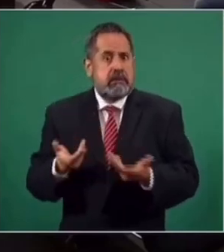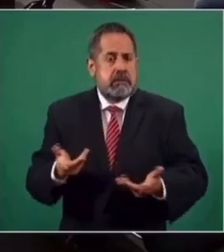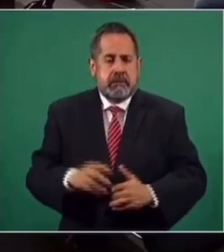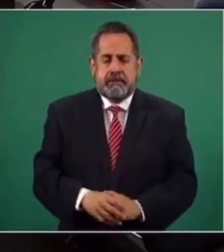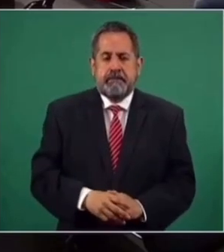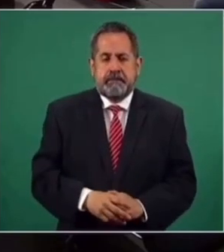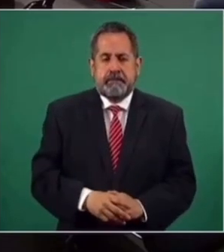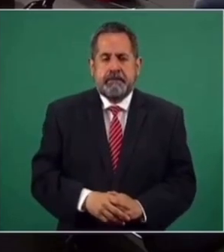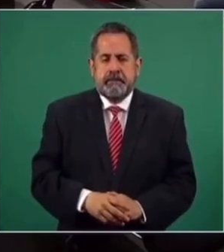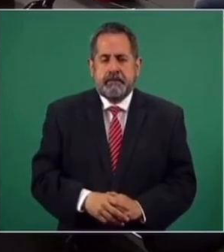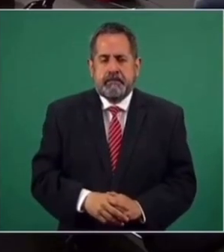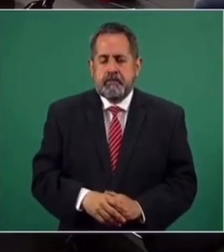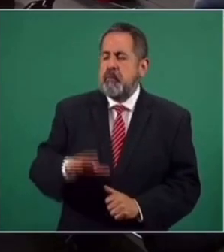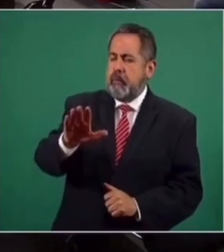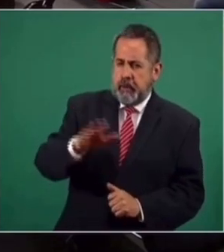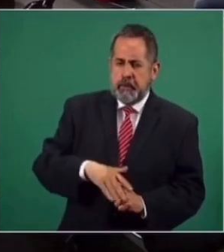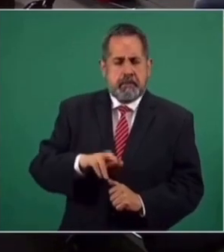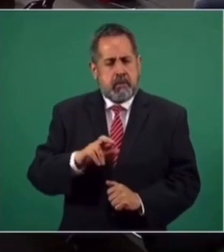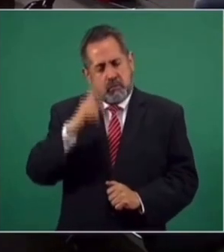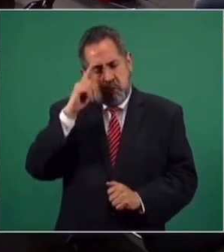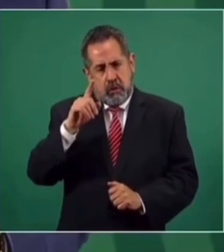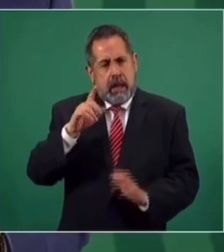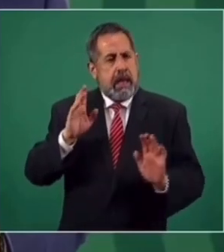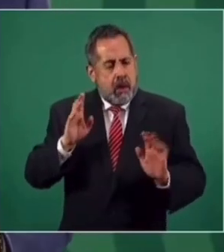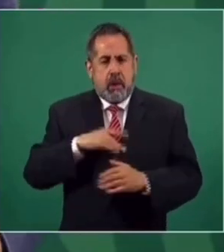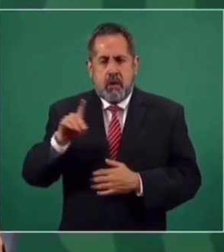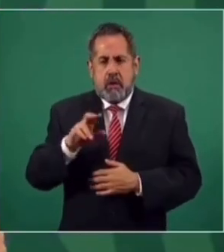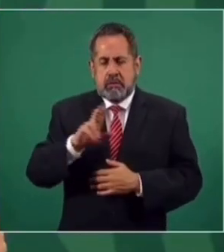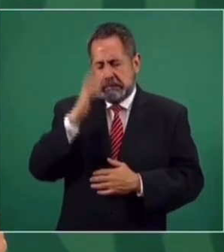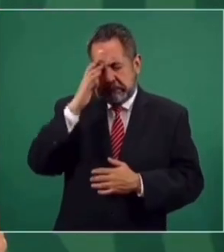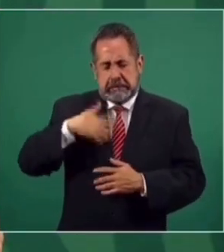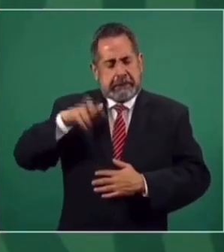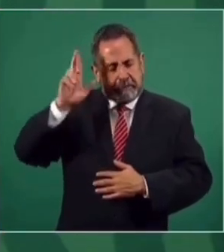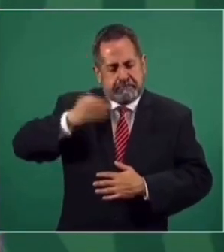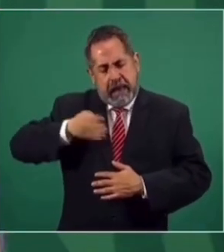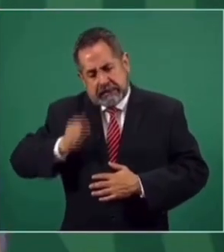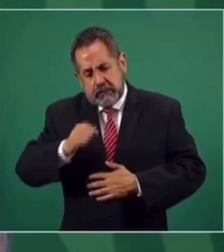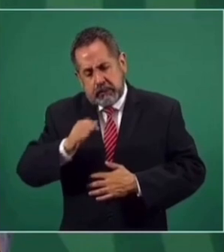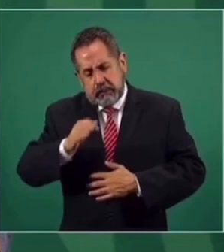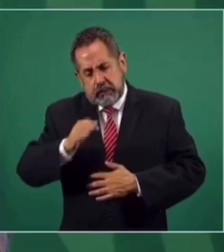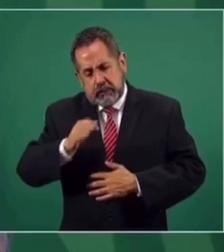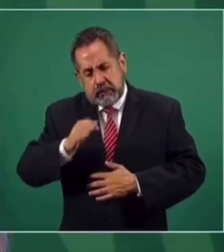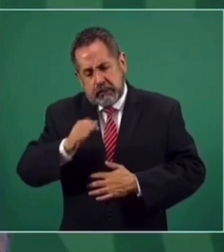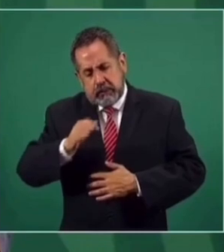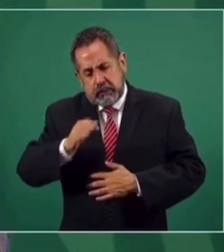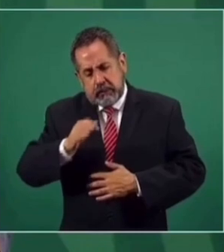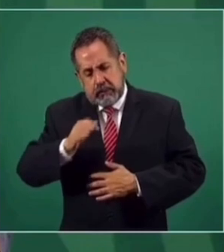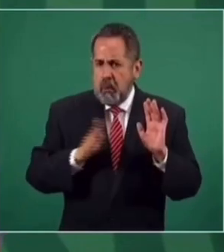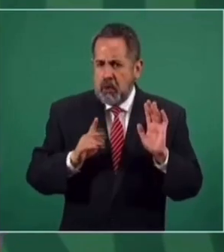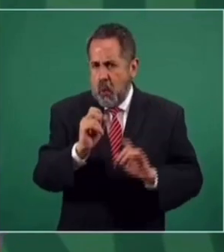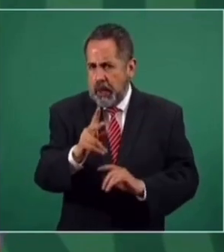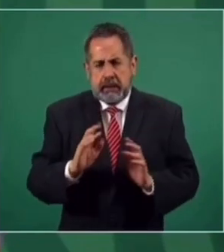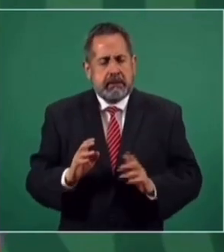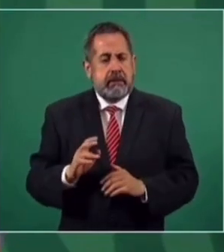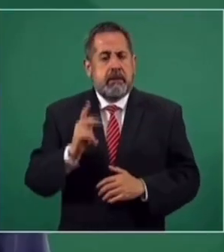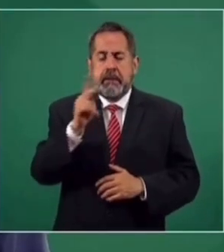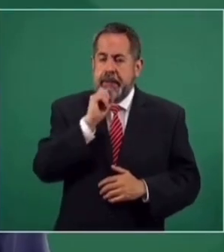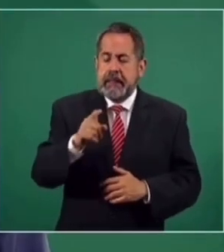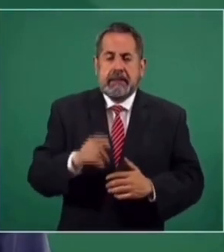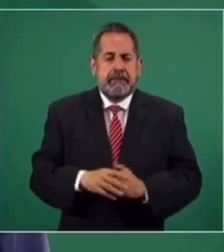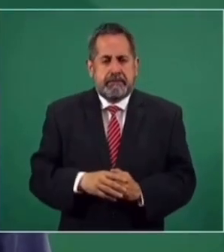Bueno, pues yo creo que es bueno reconocer que se cometió un error o más que eso, el que se